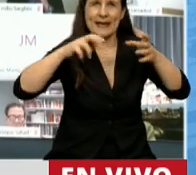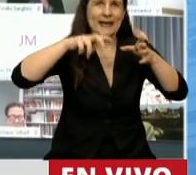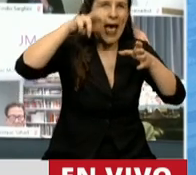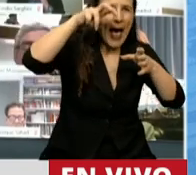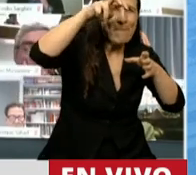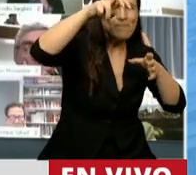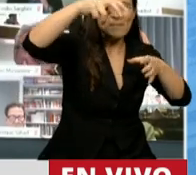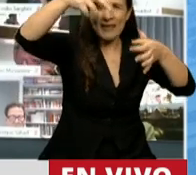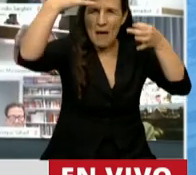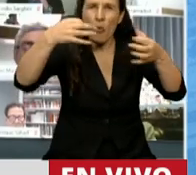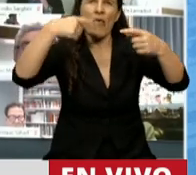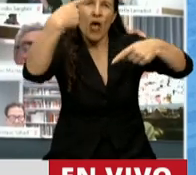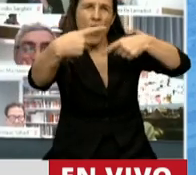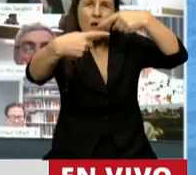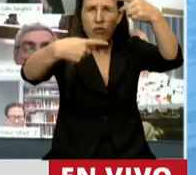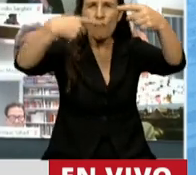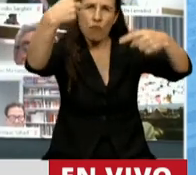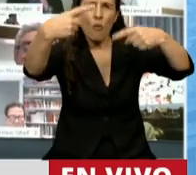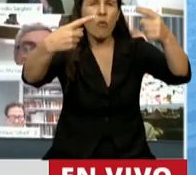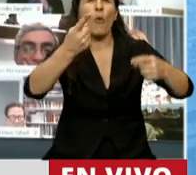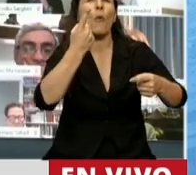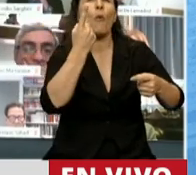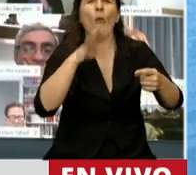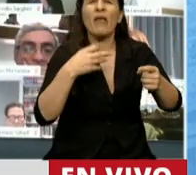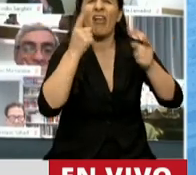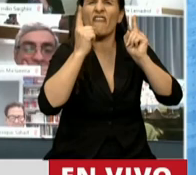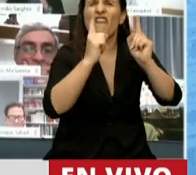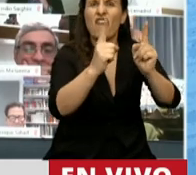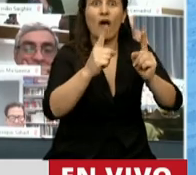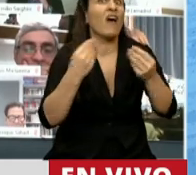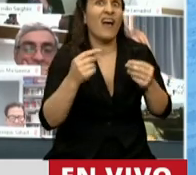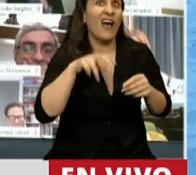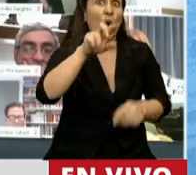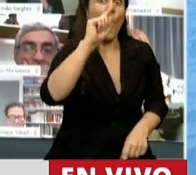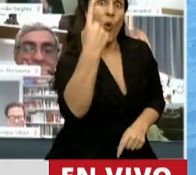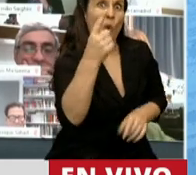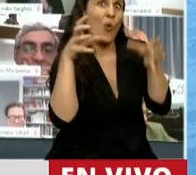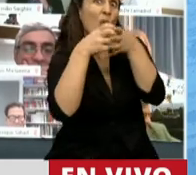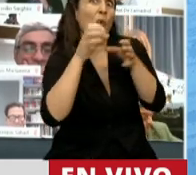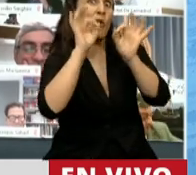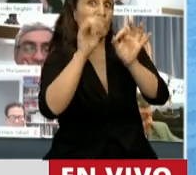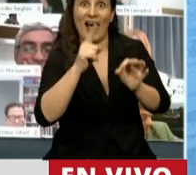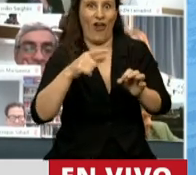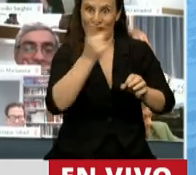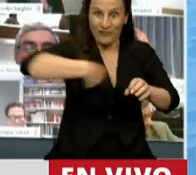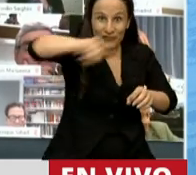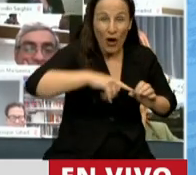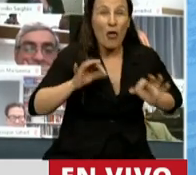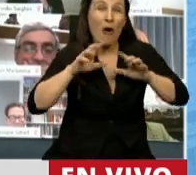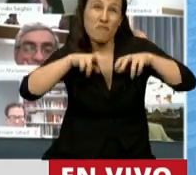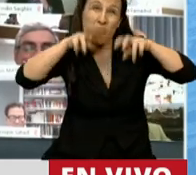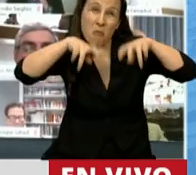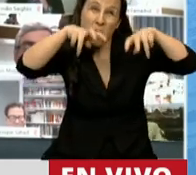y fundamentalmente con la idea de seguir viviendo y que lleguemos todos y no que lleguen unos pocos. Muchas gracias, Presidente.